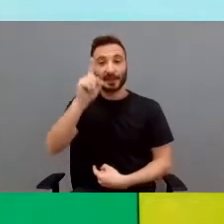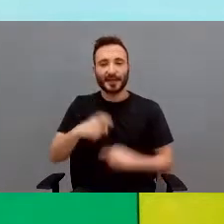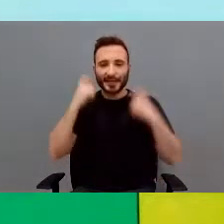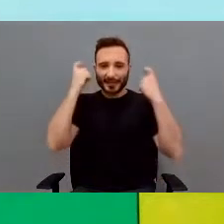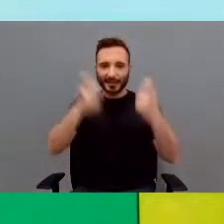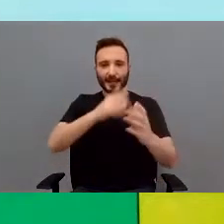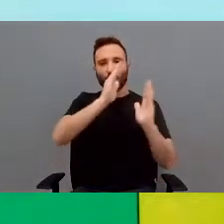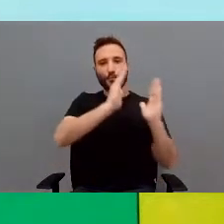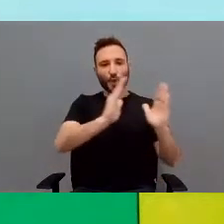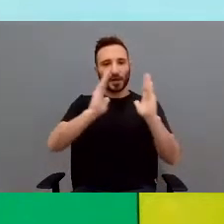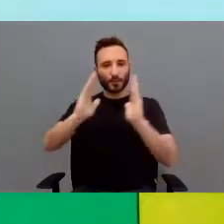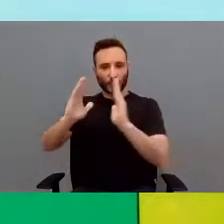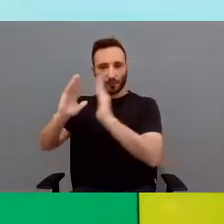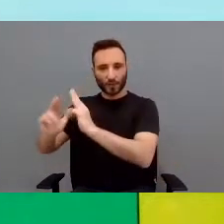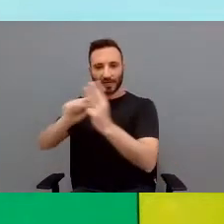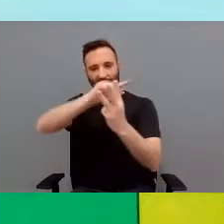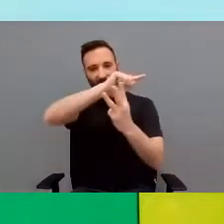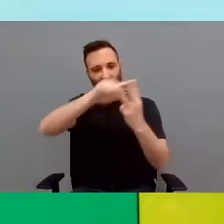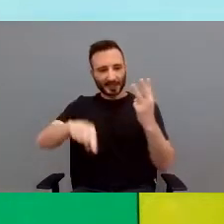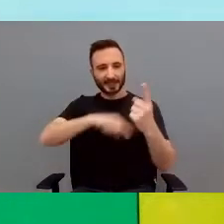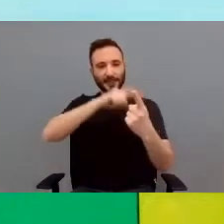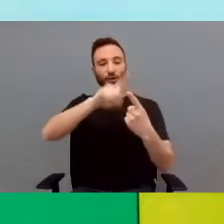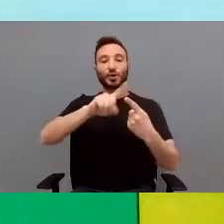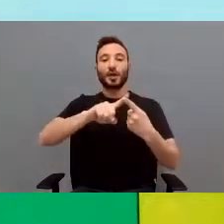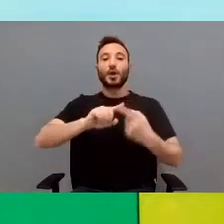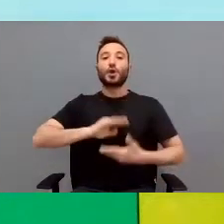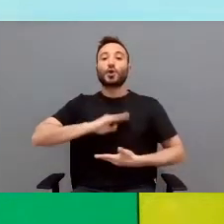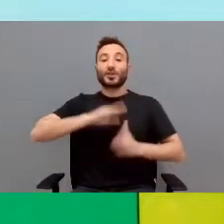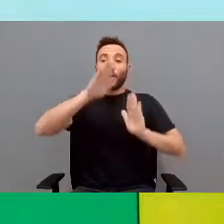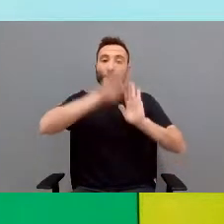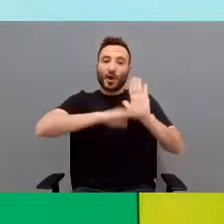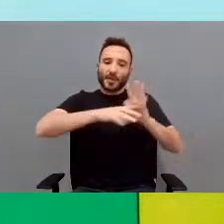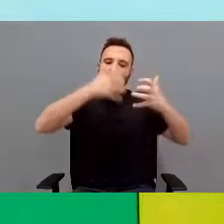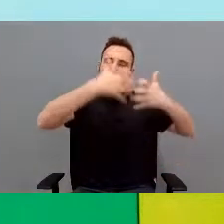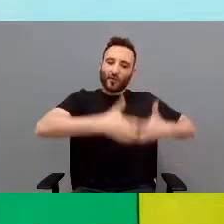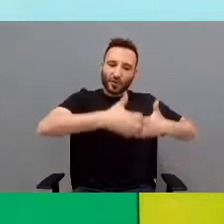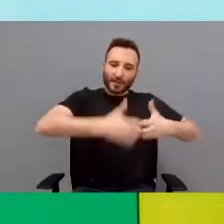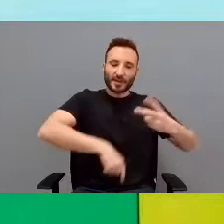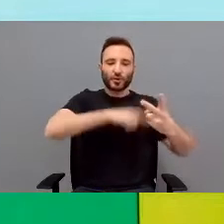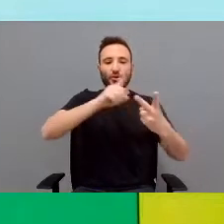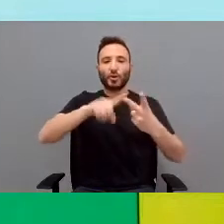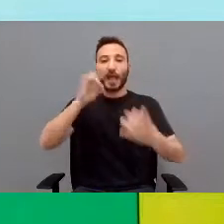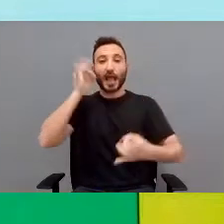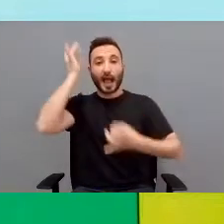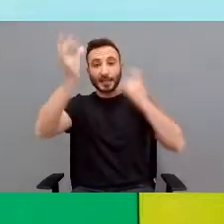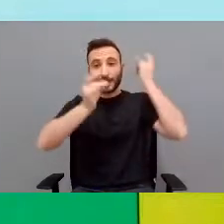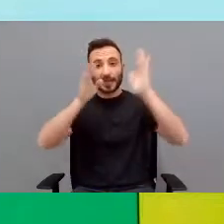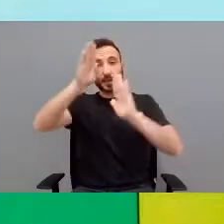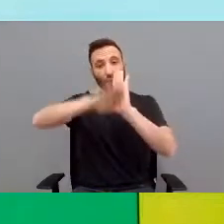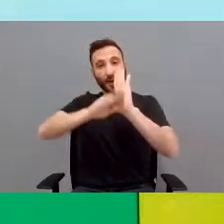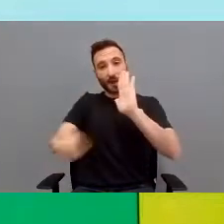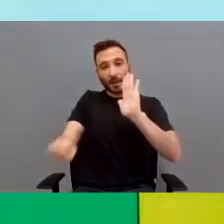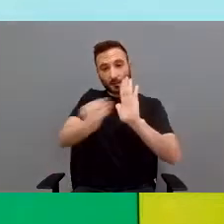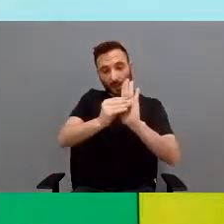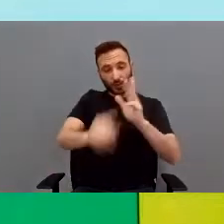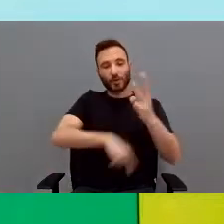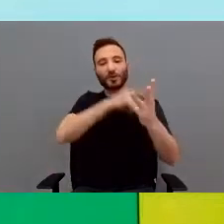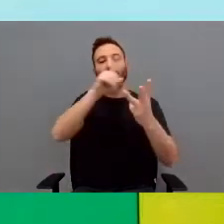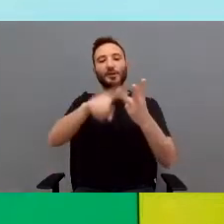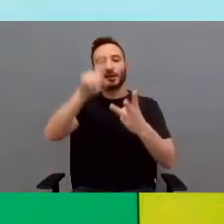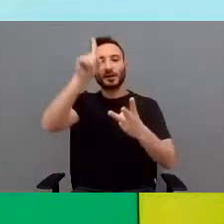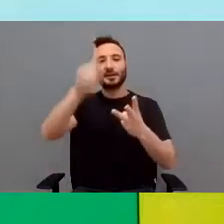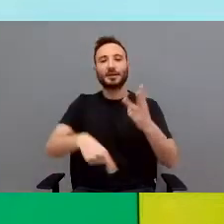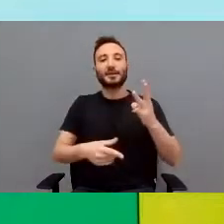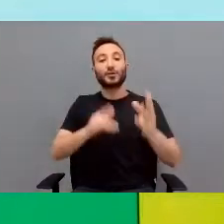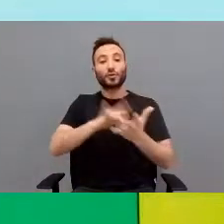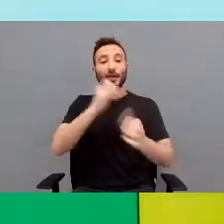tres bloques fundamentalmente, que son condiciones y funcionamiento del programa, otras actividades que se realizan en el programa y luego las